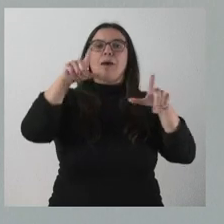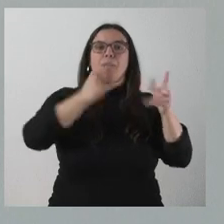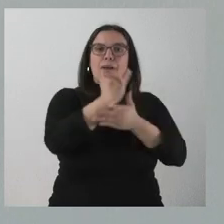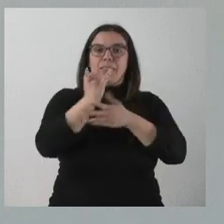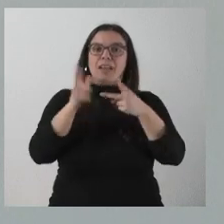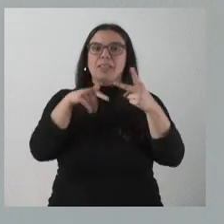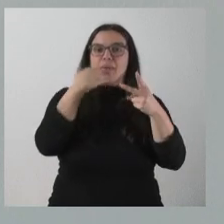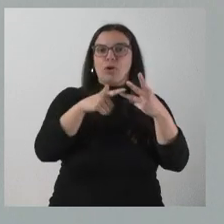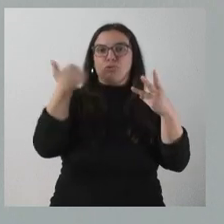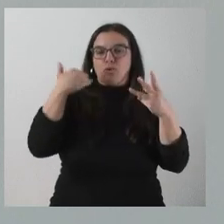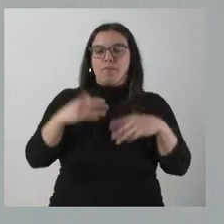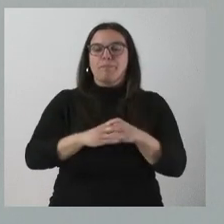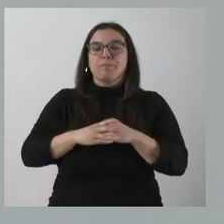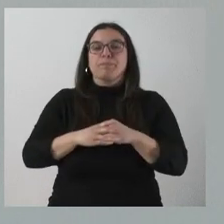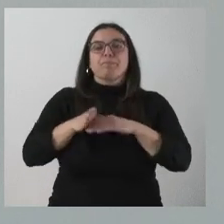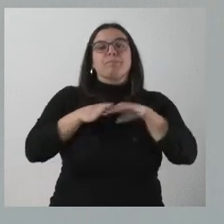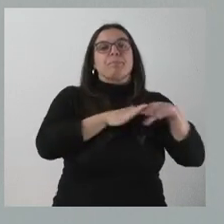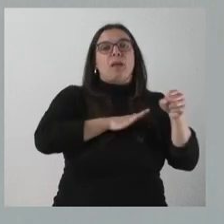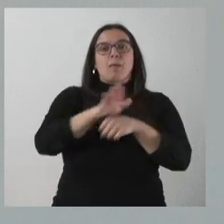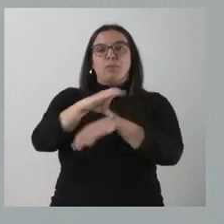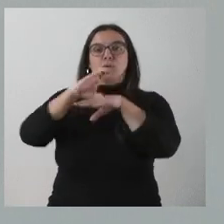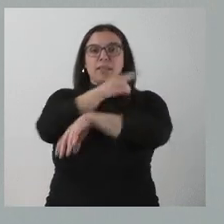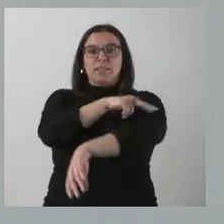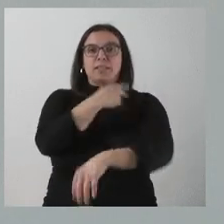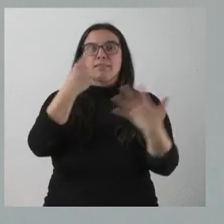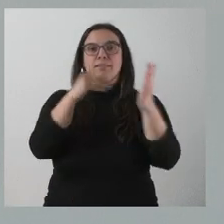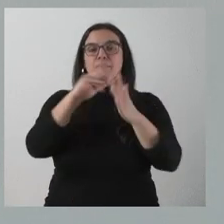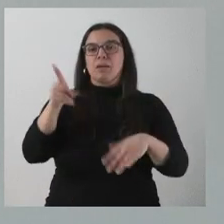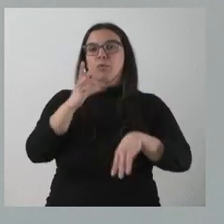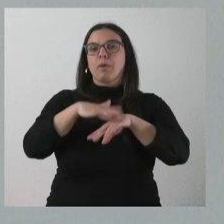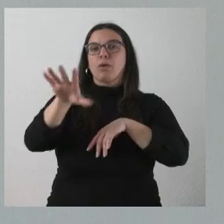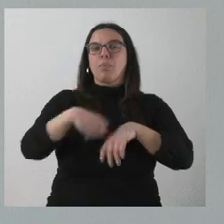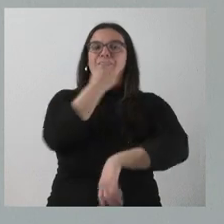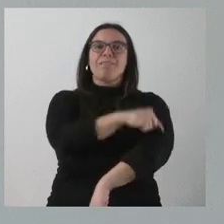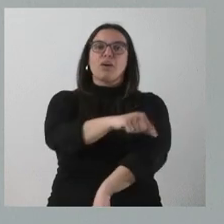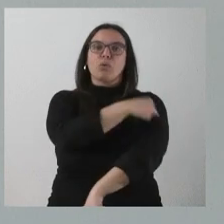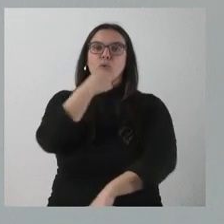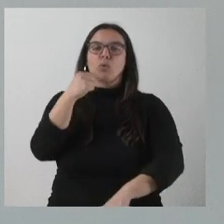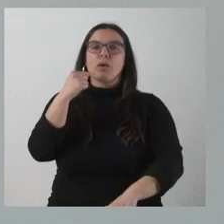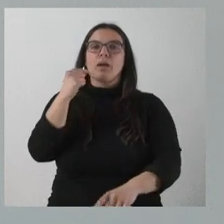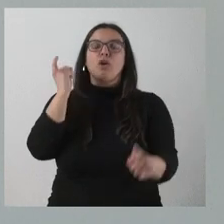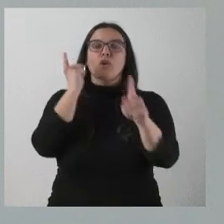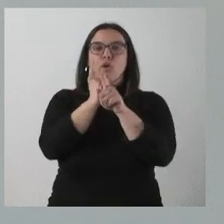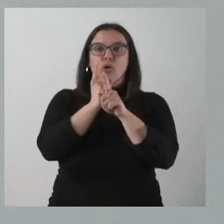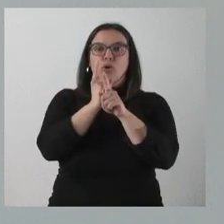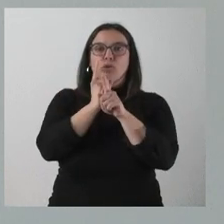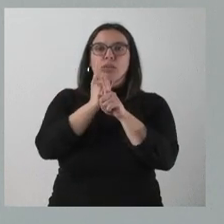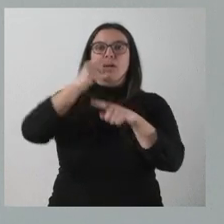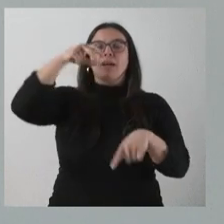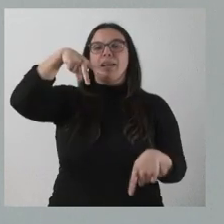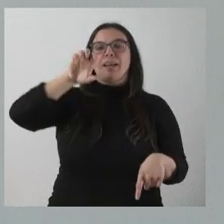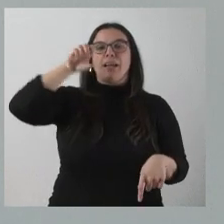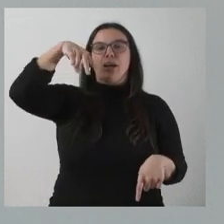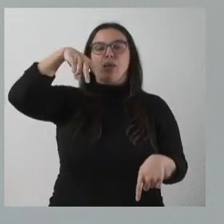parcelaria. En el ámbito de la Consejería de Sanidad, 60.000 euros para la adquisición de las vacunas antineumocócicas